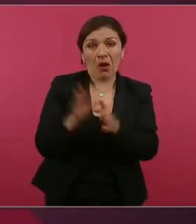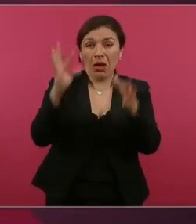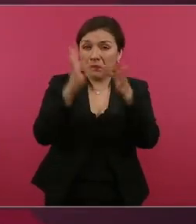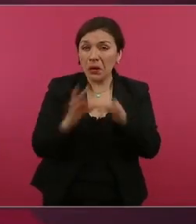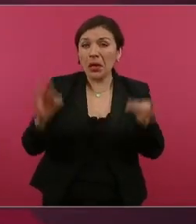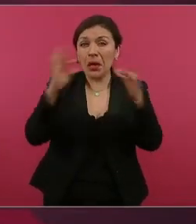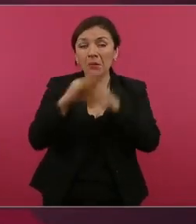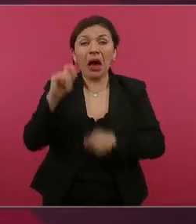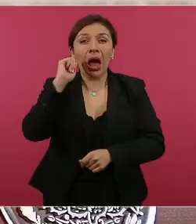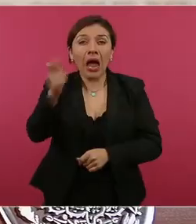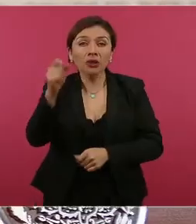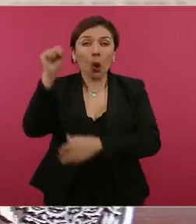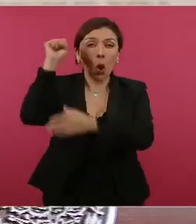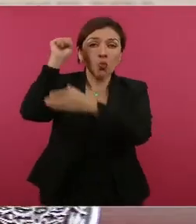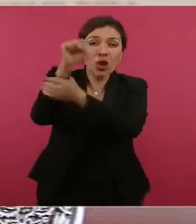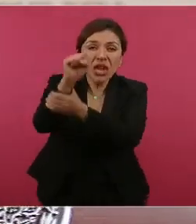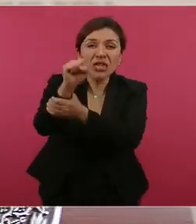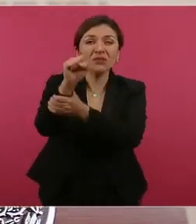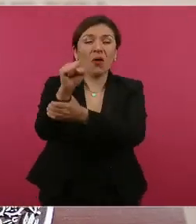del comunismo.